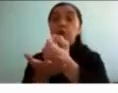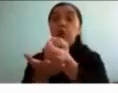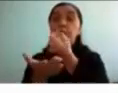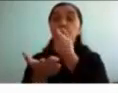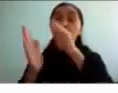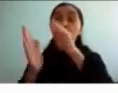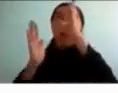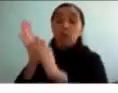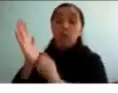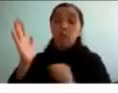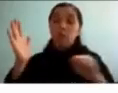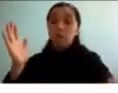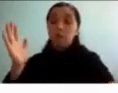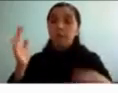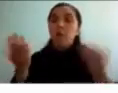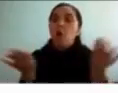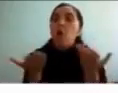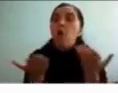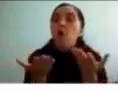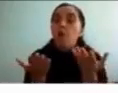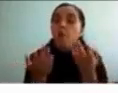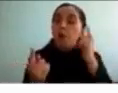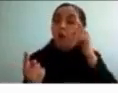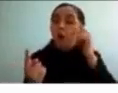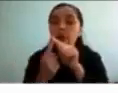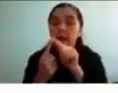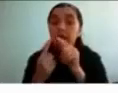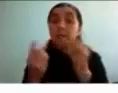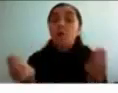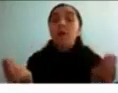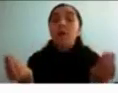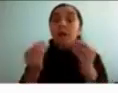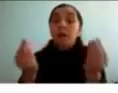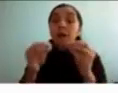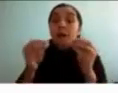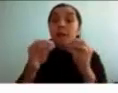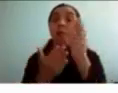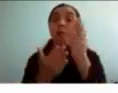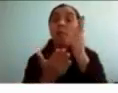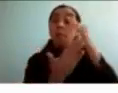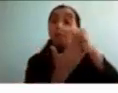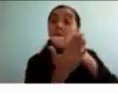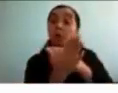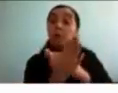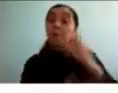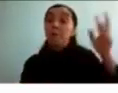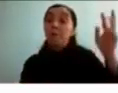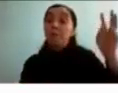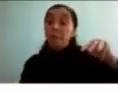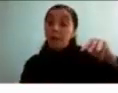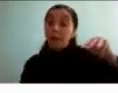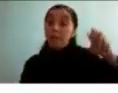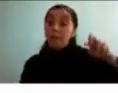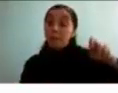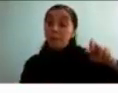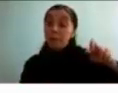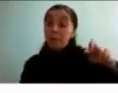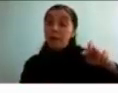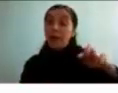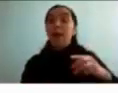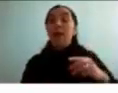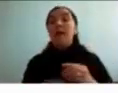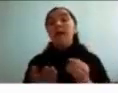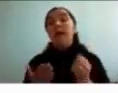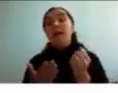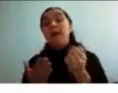conseguidos sería mediante la combinación de programas para padres terapias y tenemos diferentes terapias con el